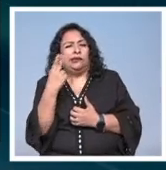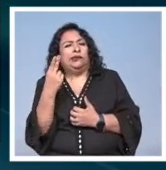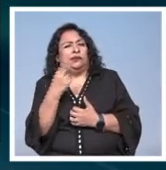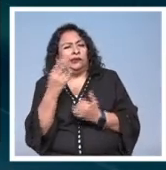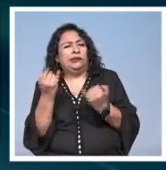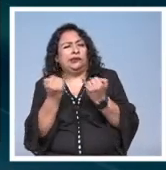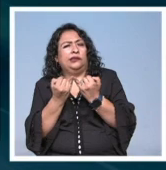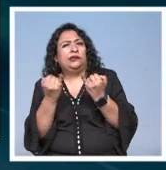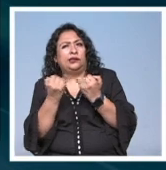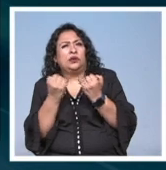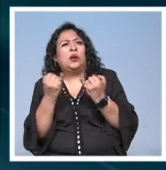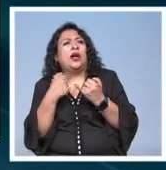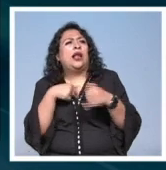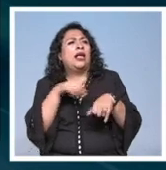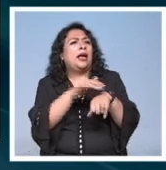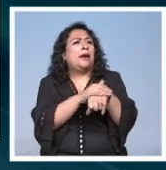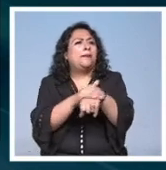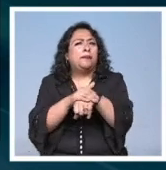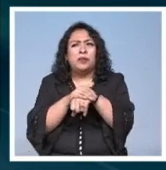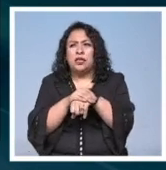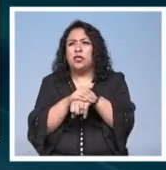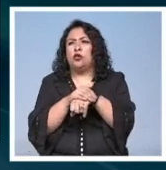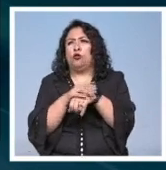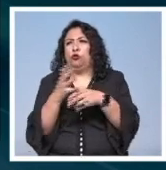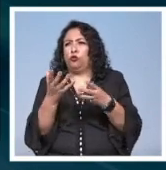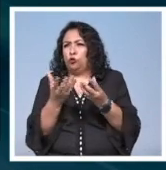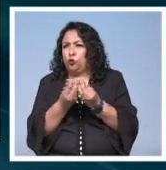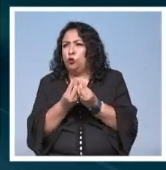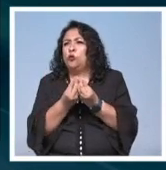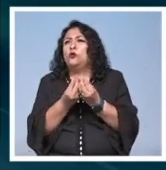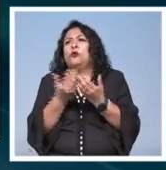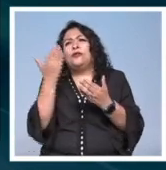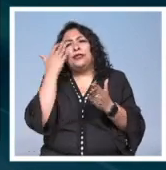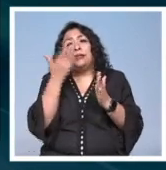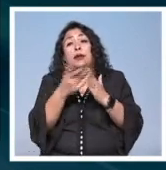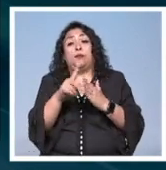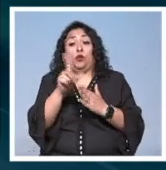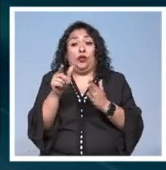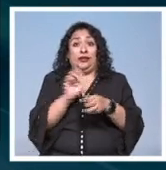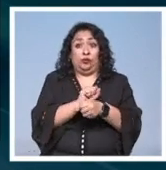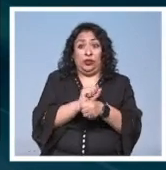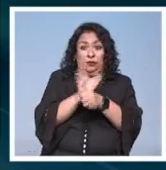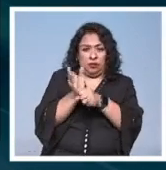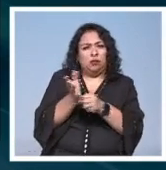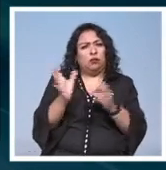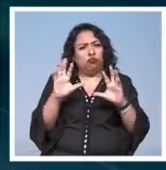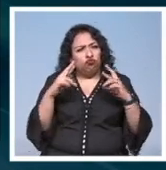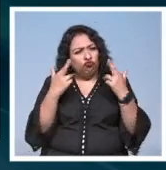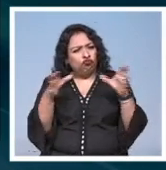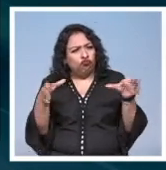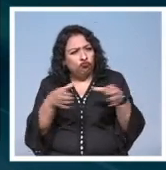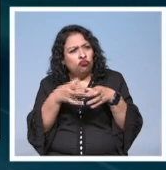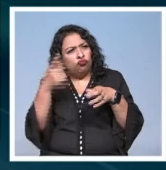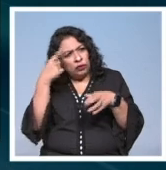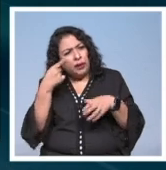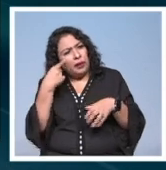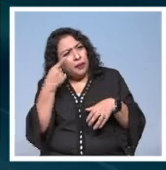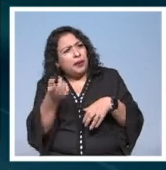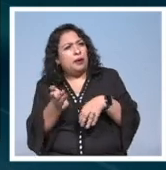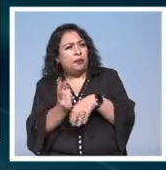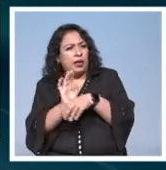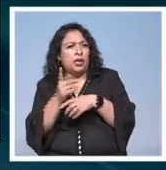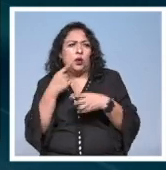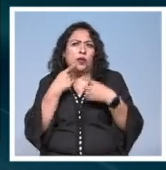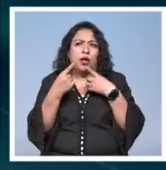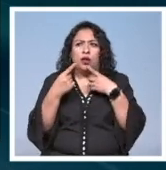también entre amigos de juntarnos en épocas post-pandémicas para poder ver películas y